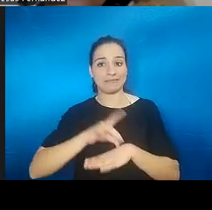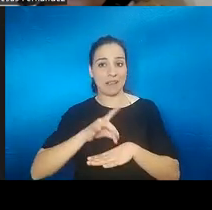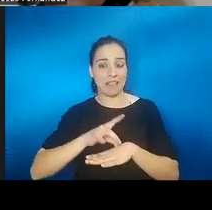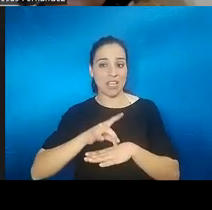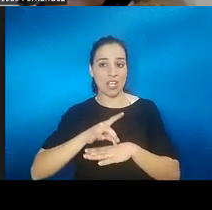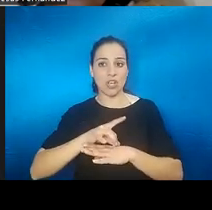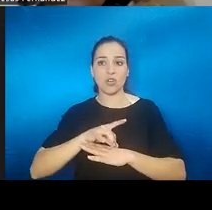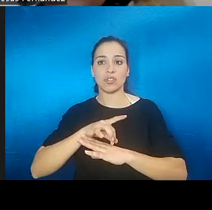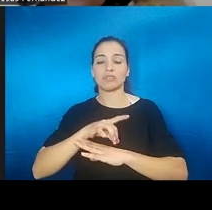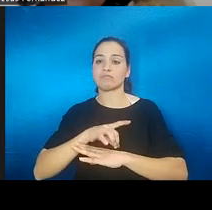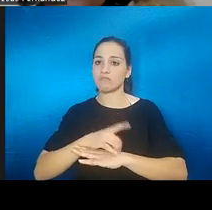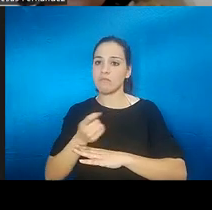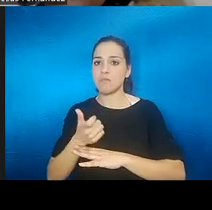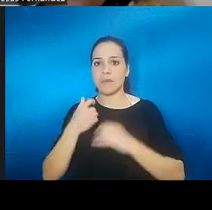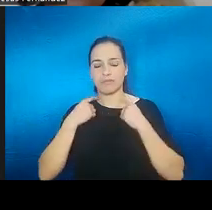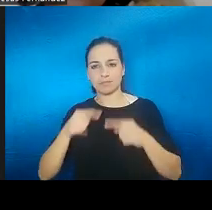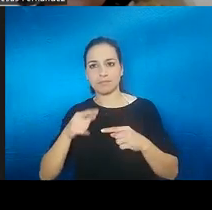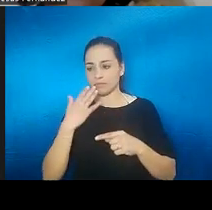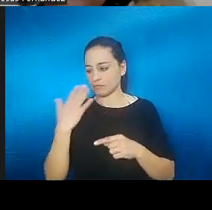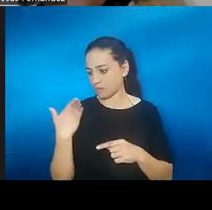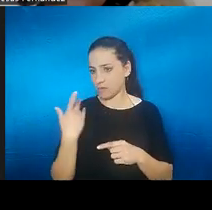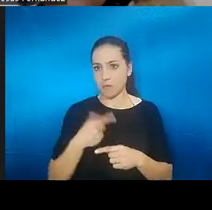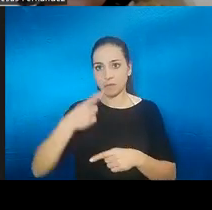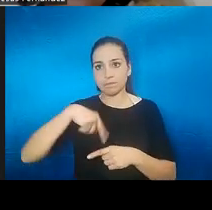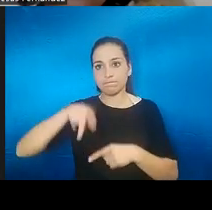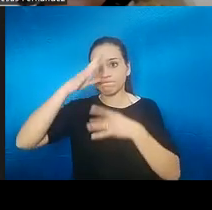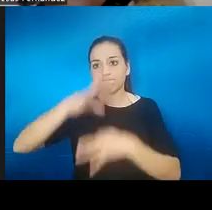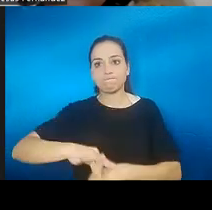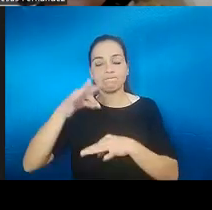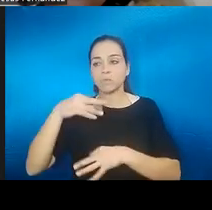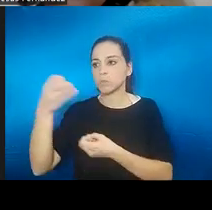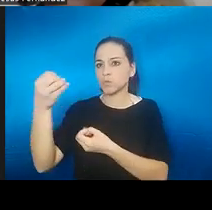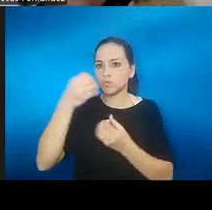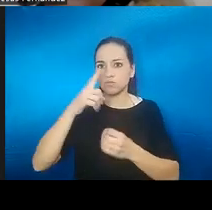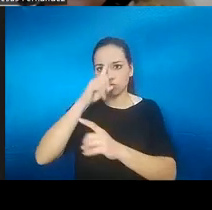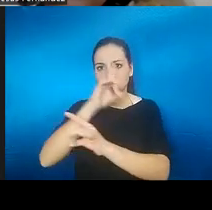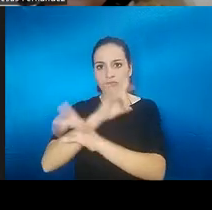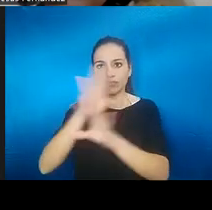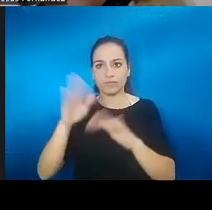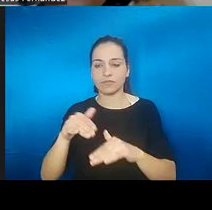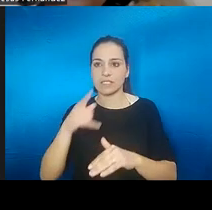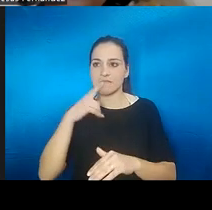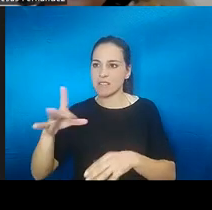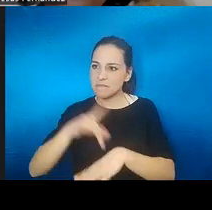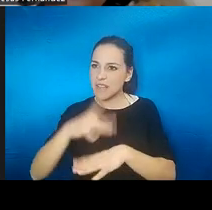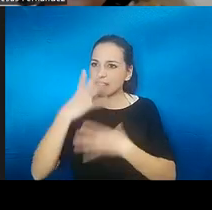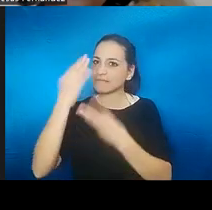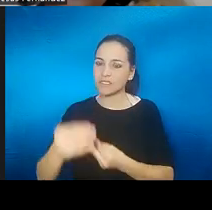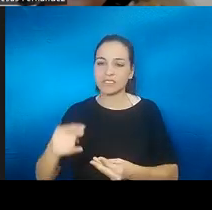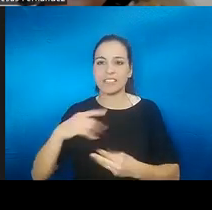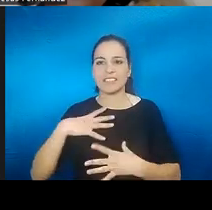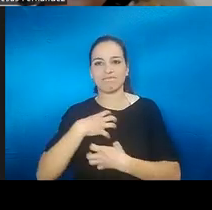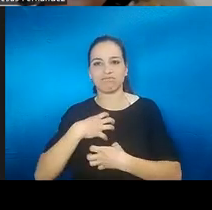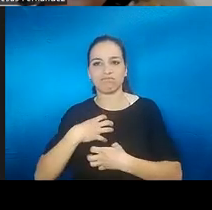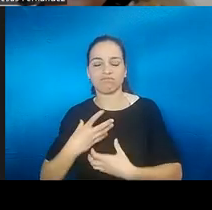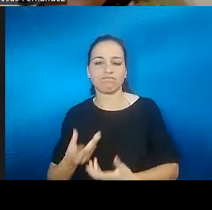perdidos con algo que hasta hace poco no estaba muy en boga, pues una frustración añadida a lo que es